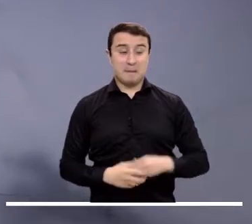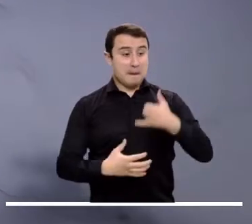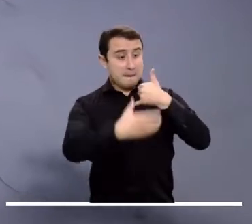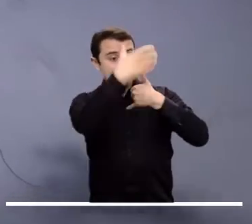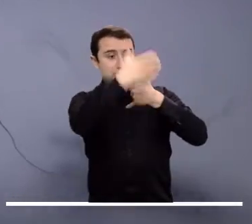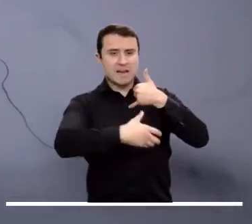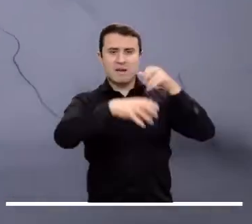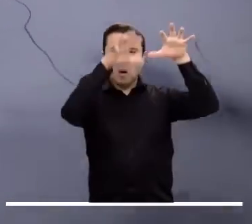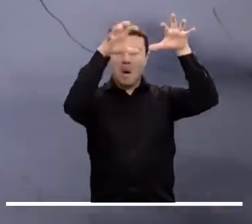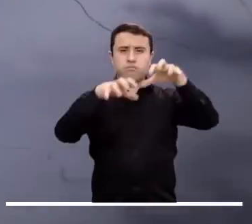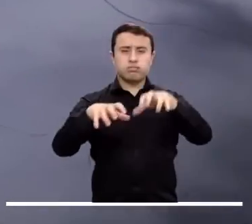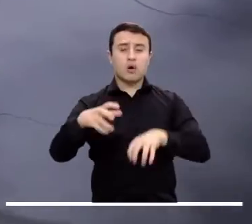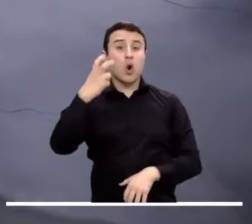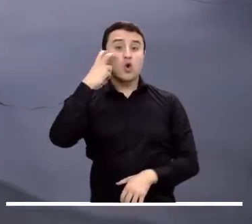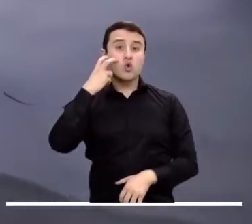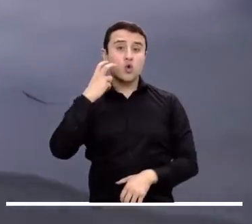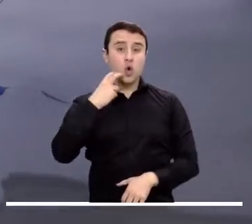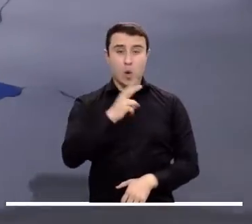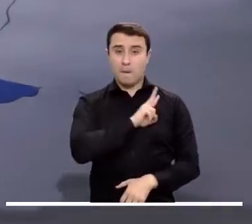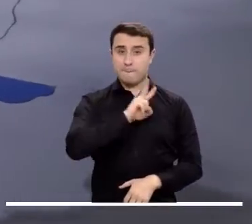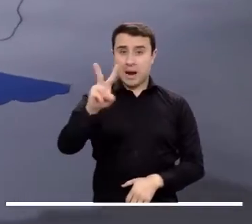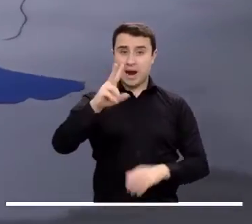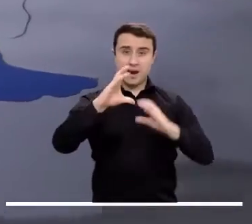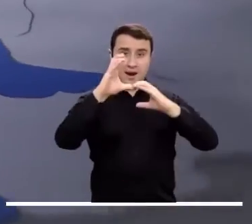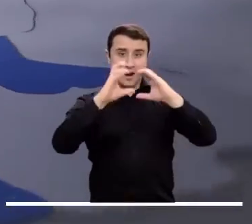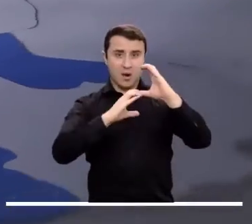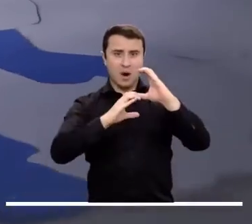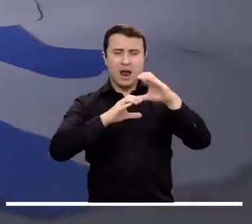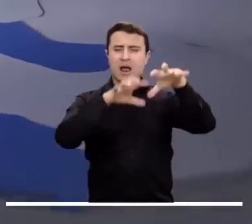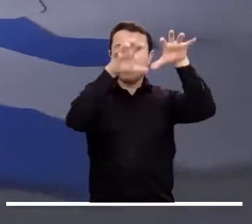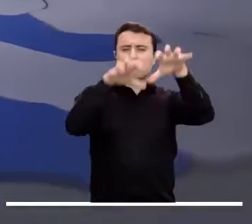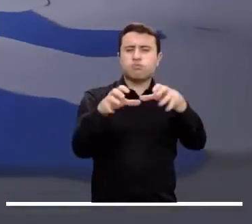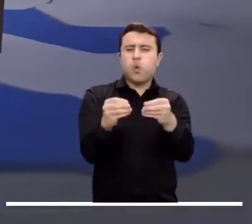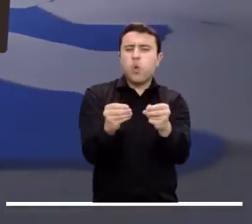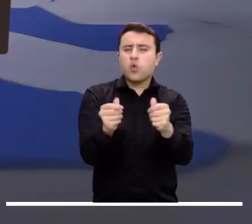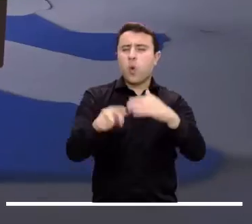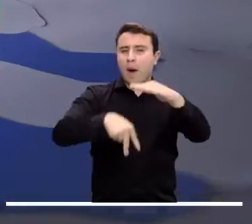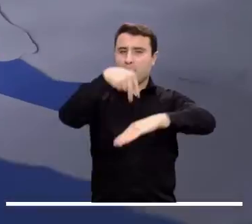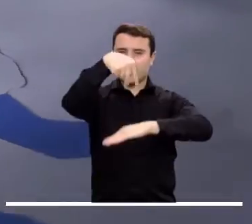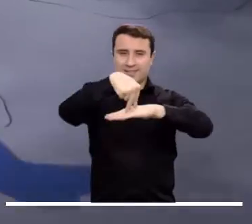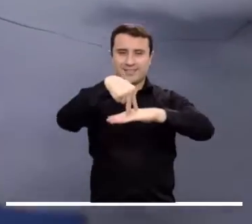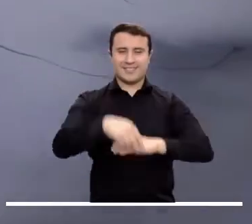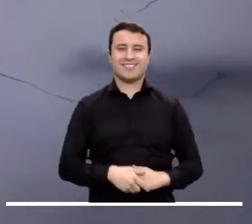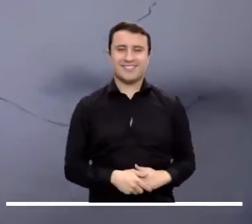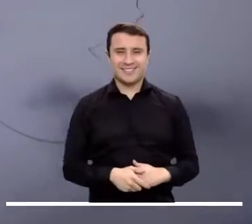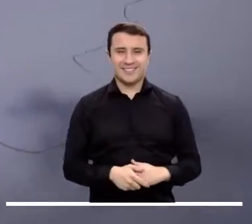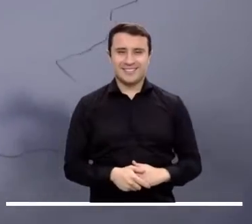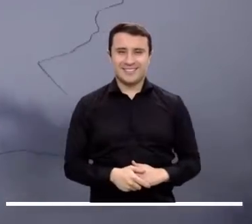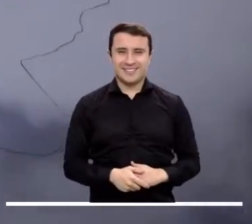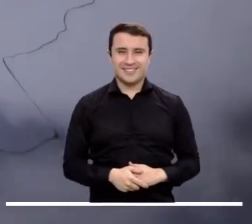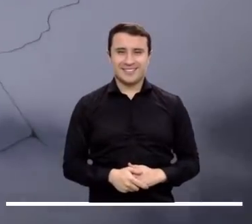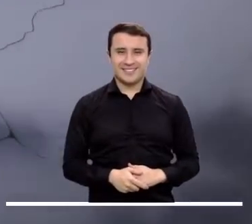El Pacífico tendrá lluvias en Chocó, Valle del Cauca y Cauca y algunas lluvias ligeras en Nariño.